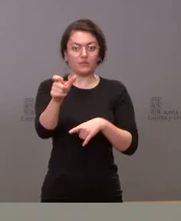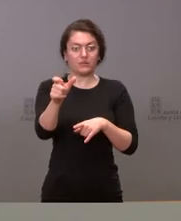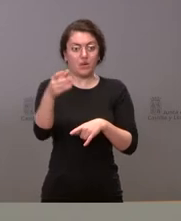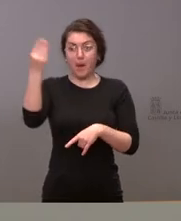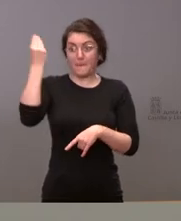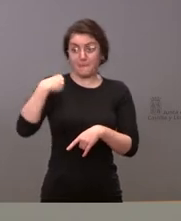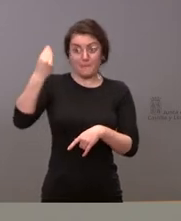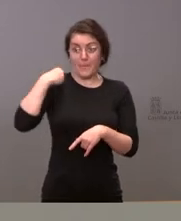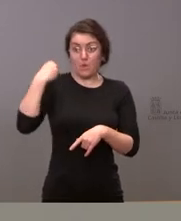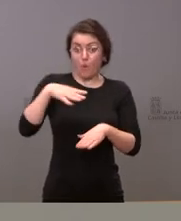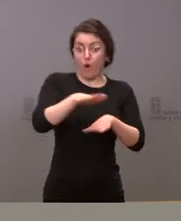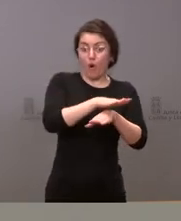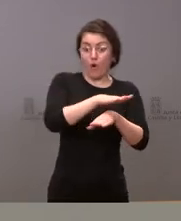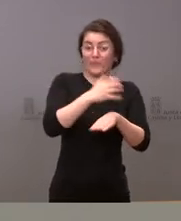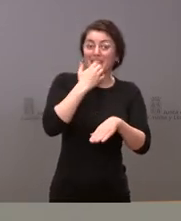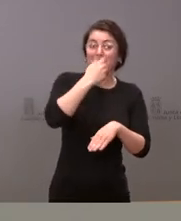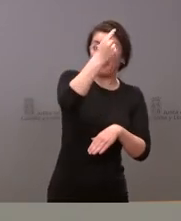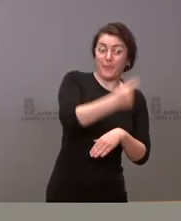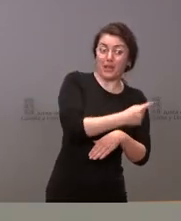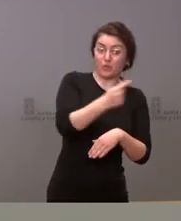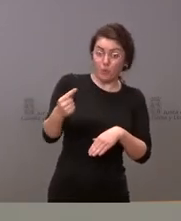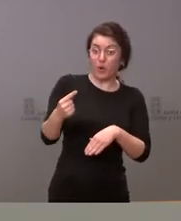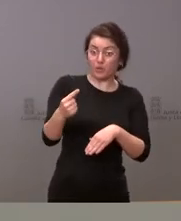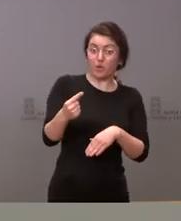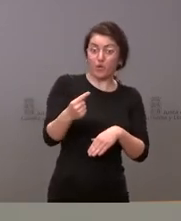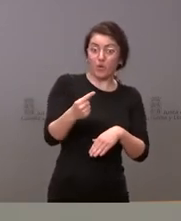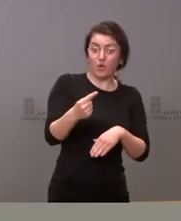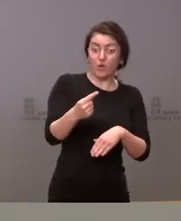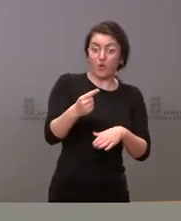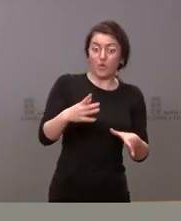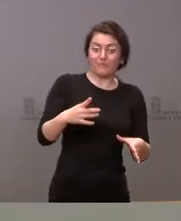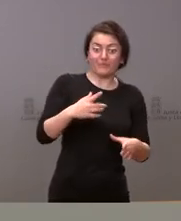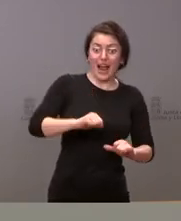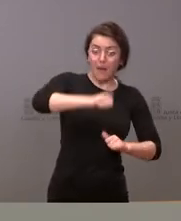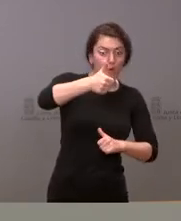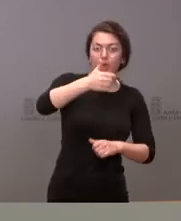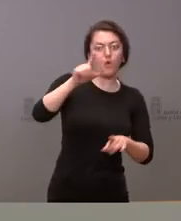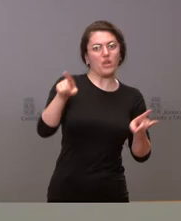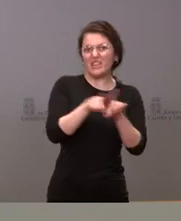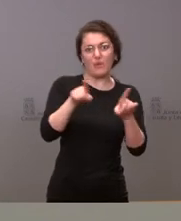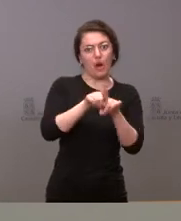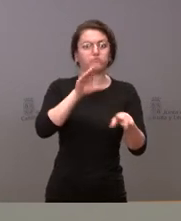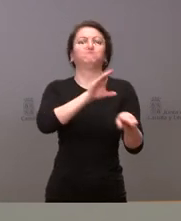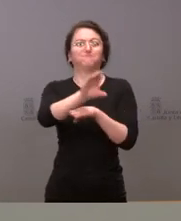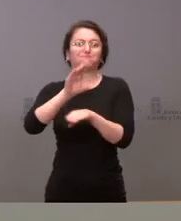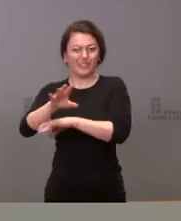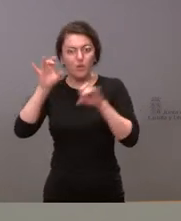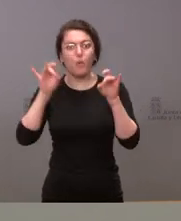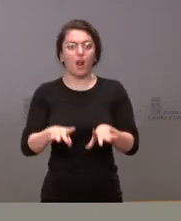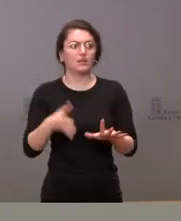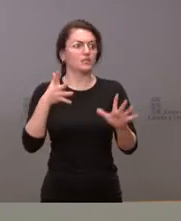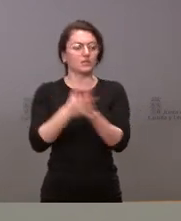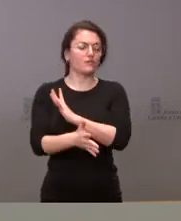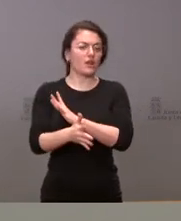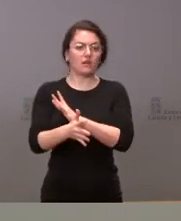aprobado el presupuesto de la comunidad autónoma en relación con estos fondos europeos por tanto también en este ámbito hemos venido funcionando con absoluta